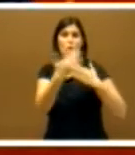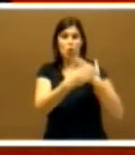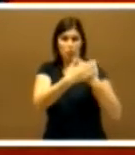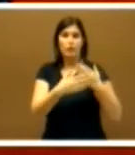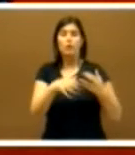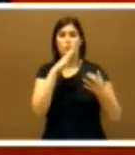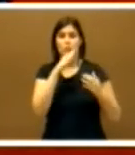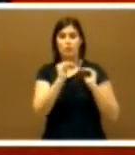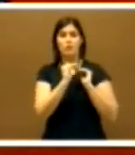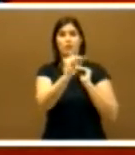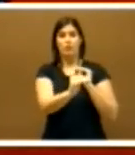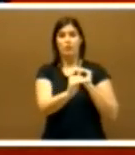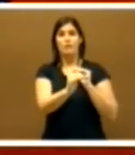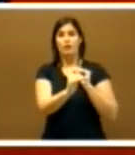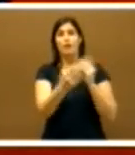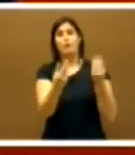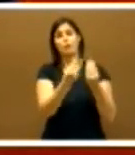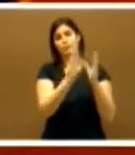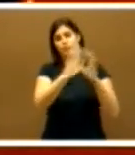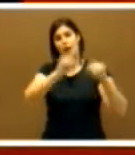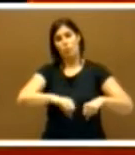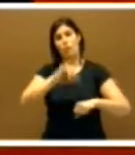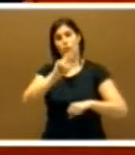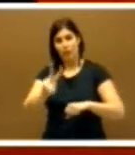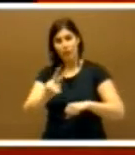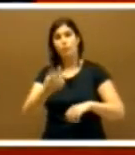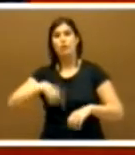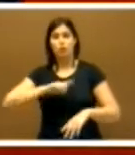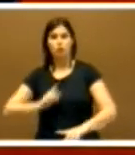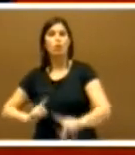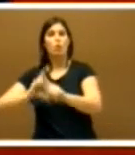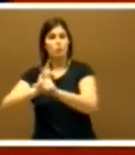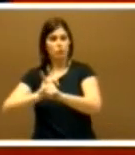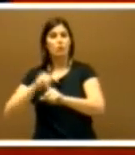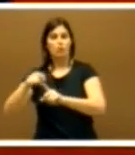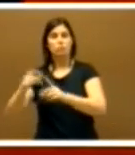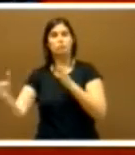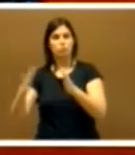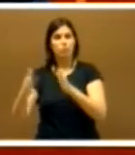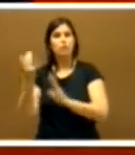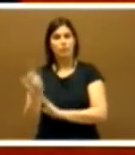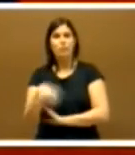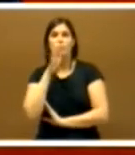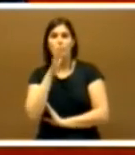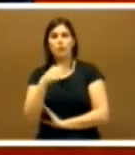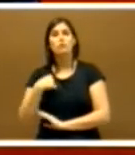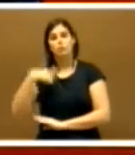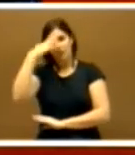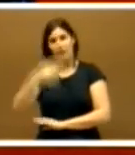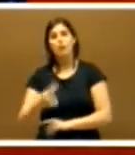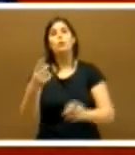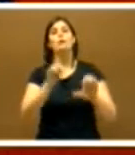estabilidad que le da el acuerdo con Izquierda Unida y nosotros vamos a ser oposición a lo largo de estos años, porque creo que también es algo que Extremadura